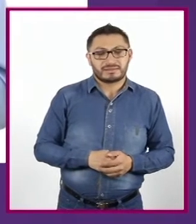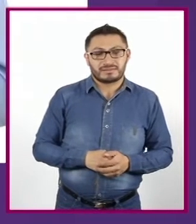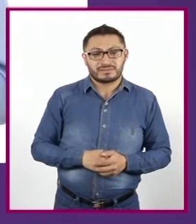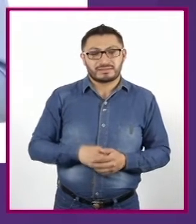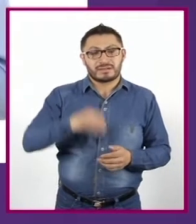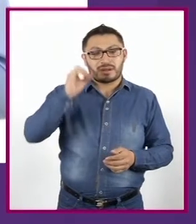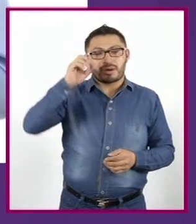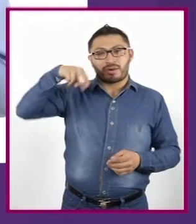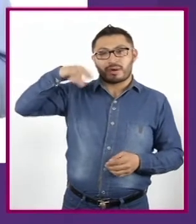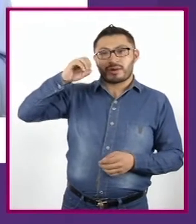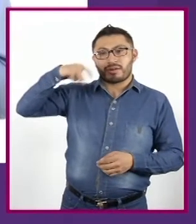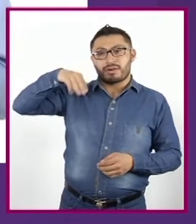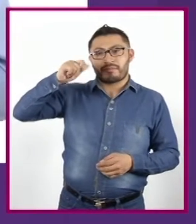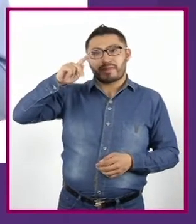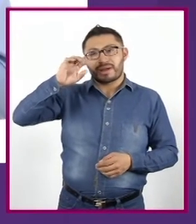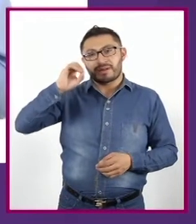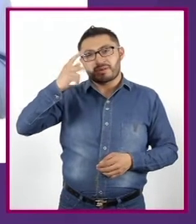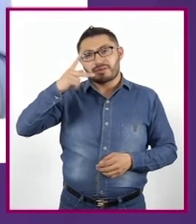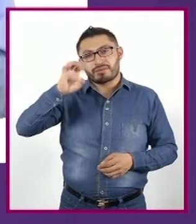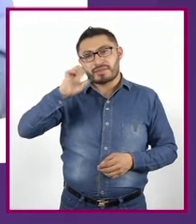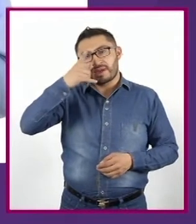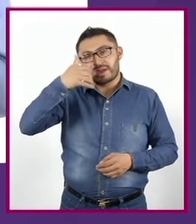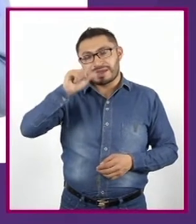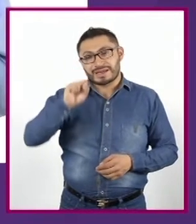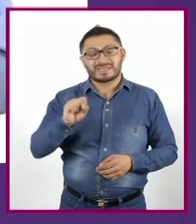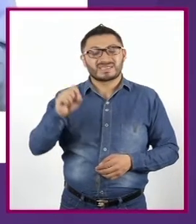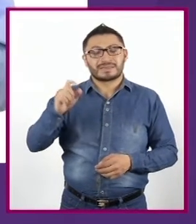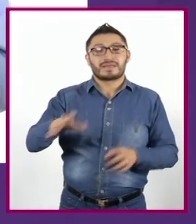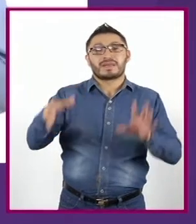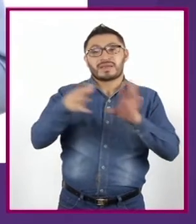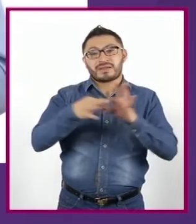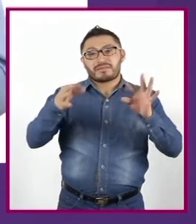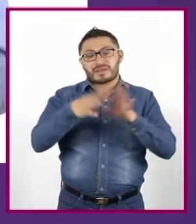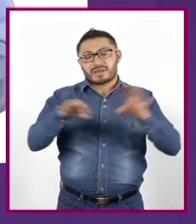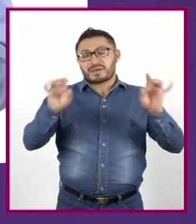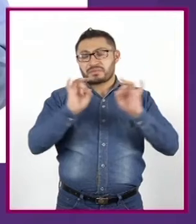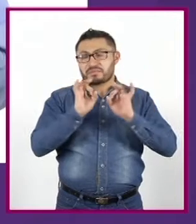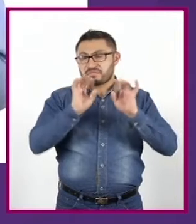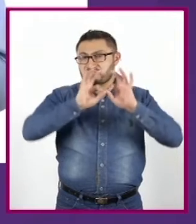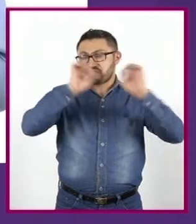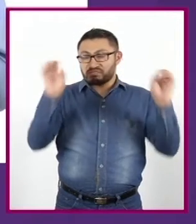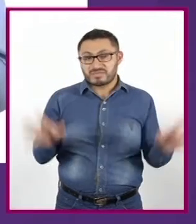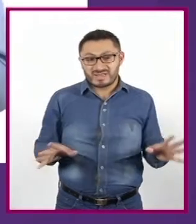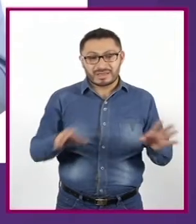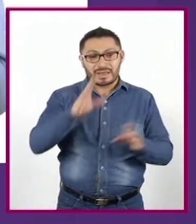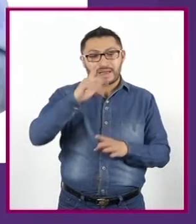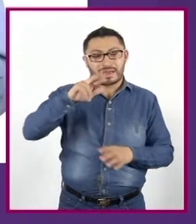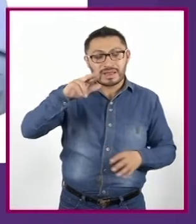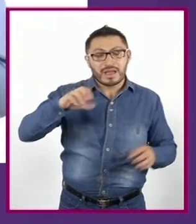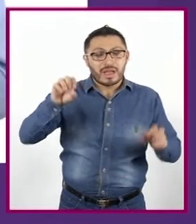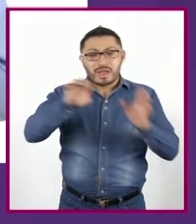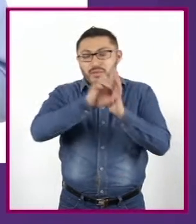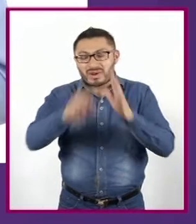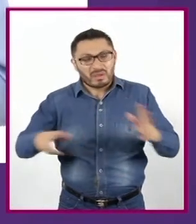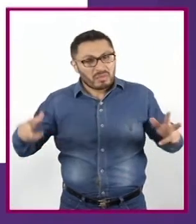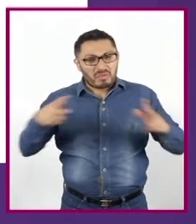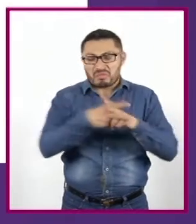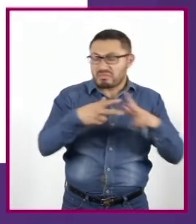Onomatopeyas Ayudan a definir bien una situación Por ejemplo, crash, bang, boom